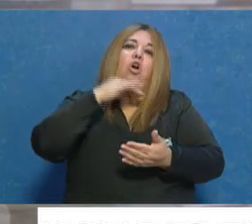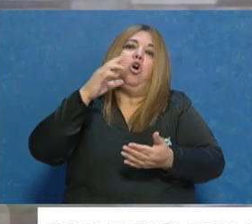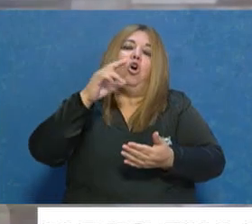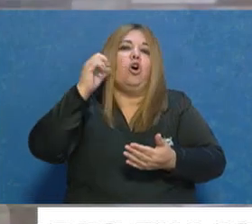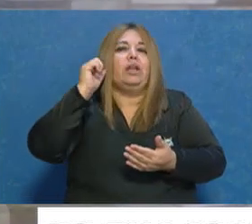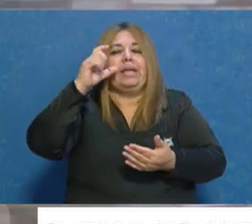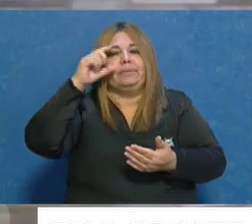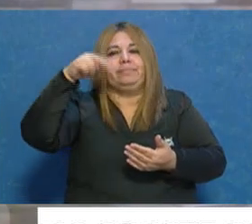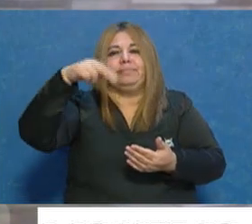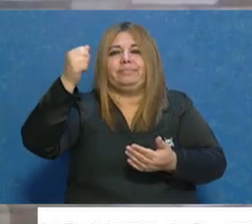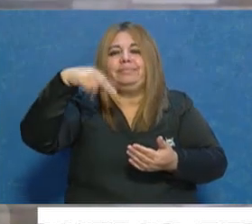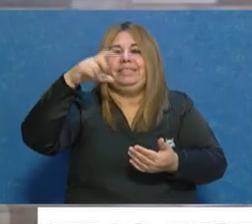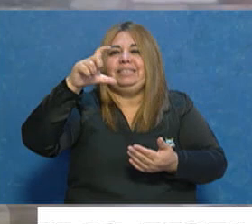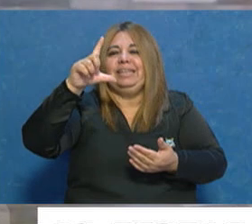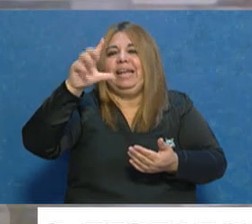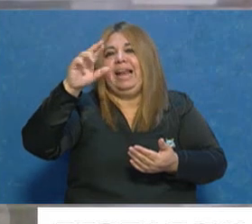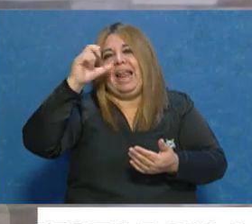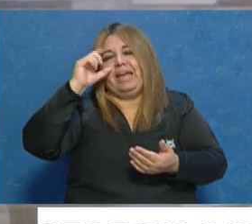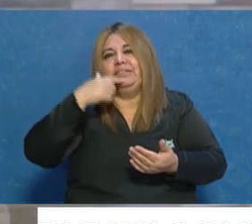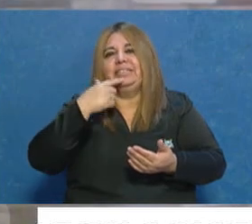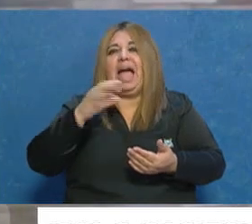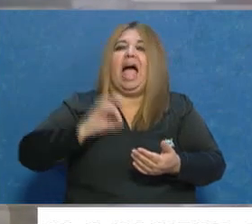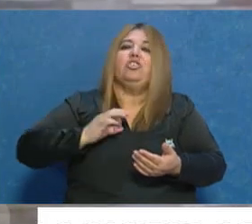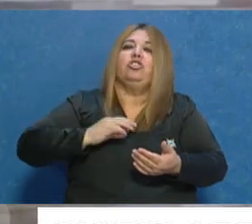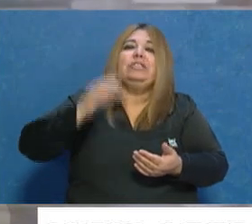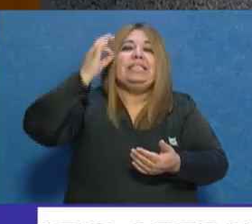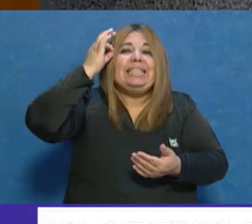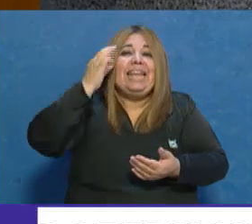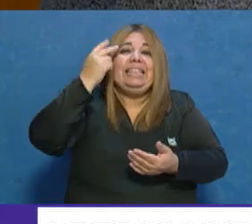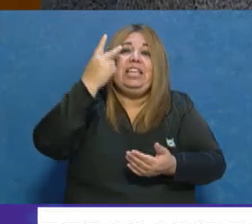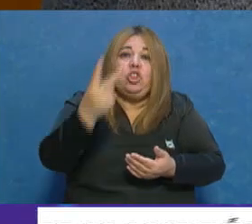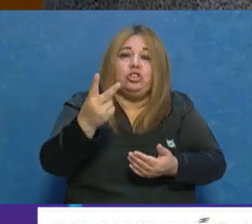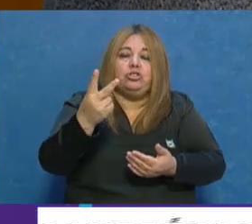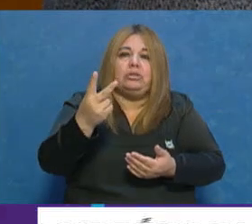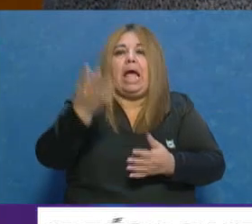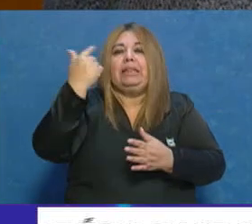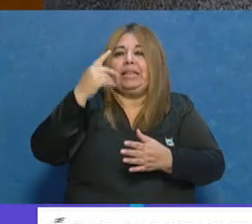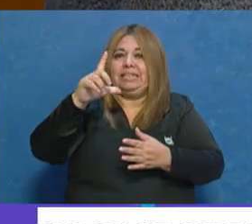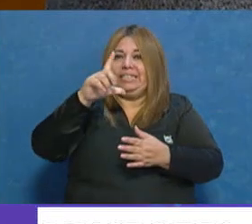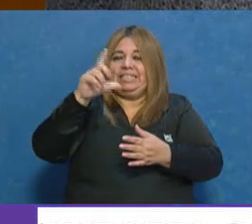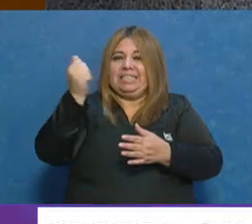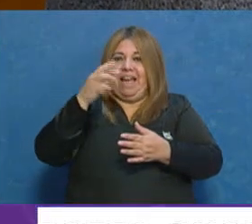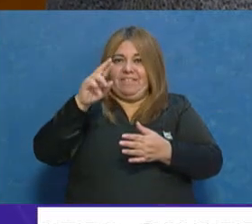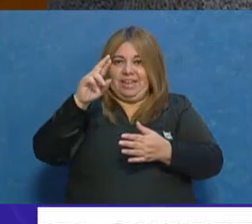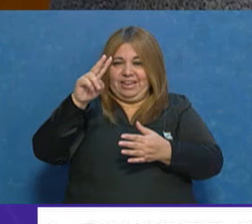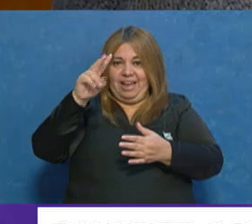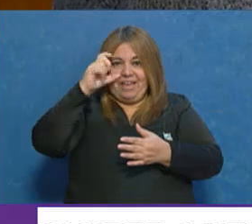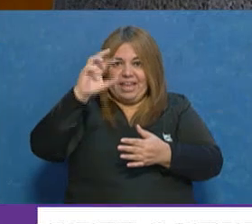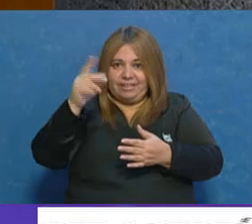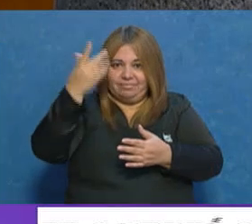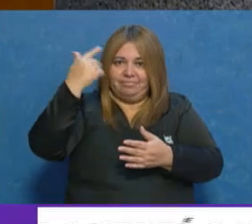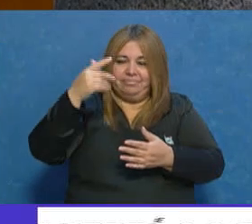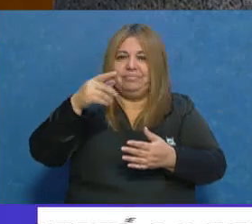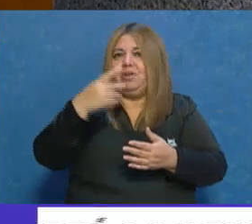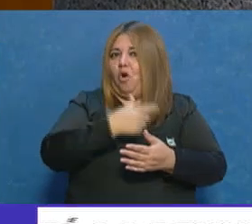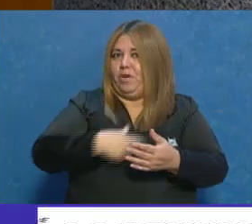años en el cargo, ingresó con Javer y continuó durante todo este tiempo, fue presidente varias veces, fue integrante